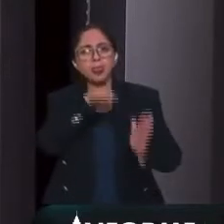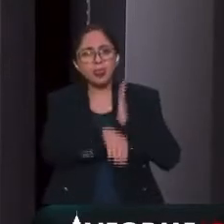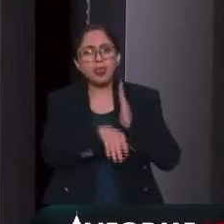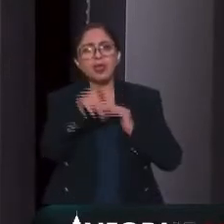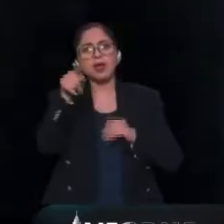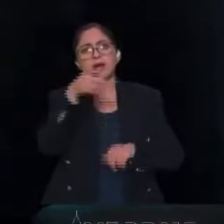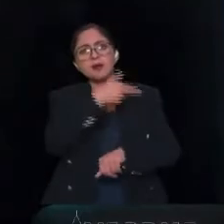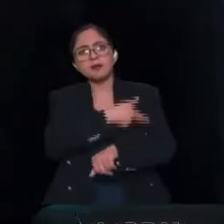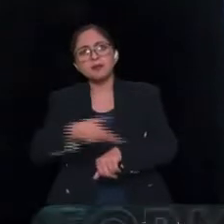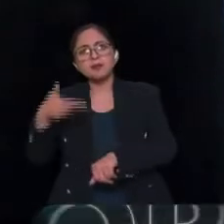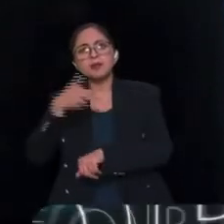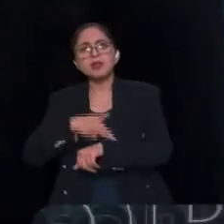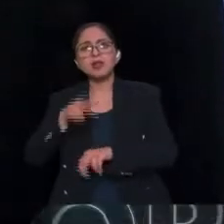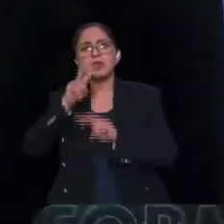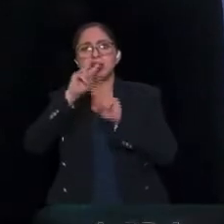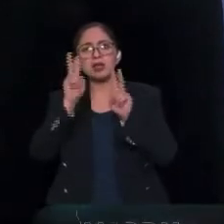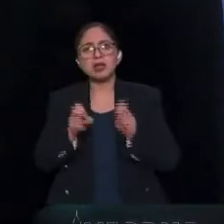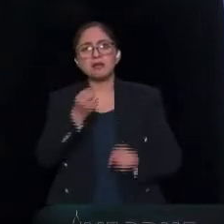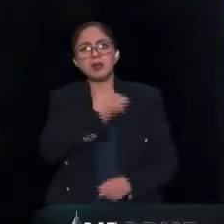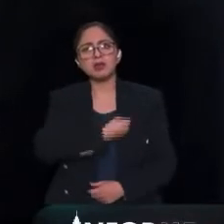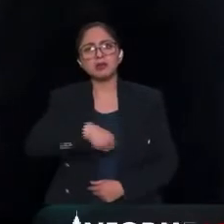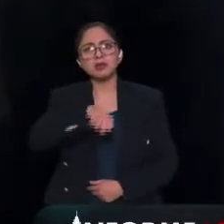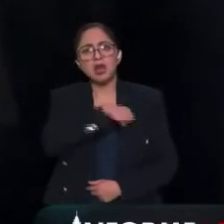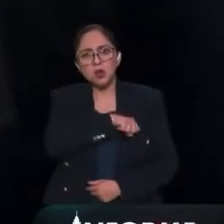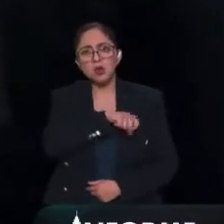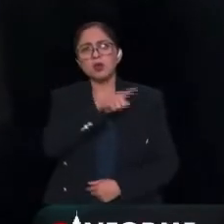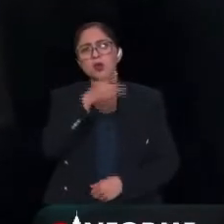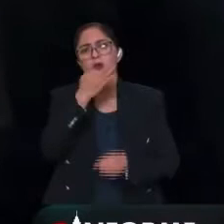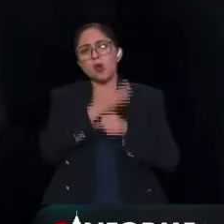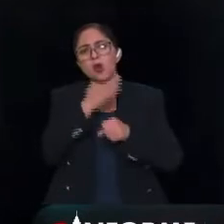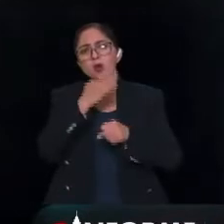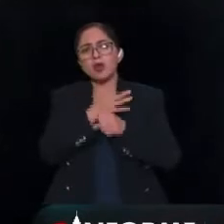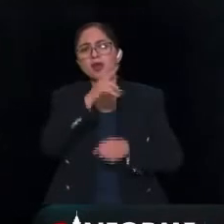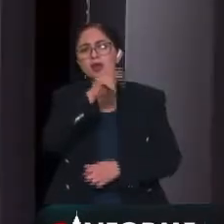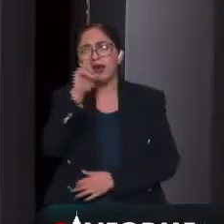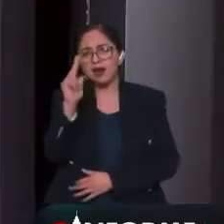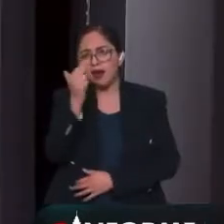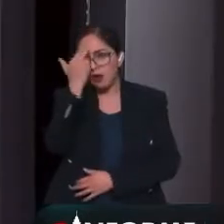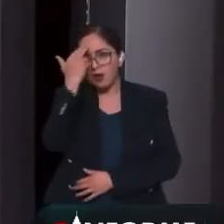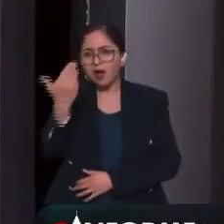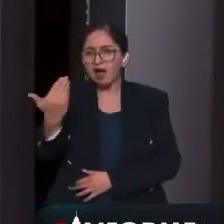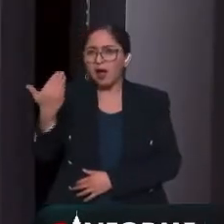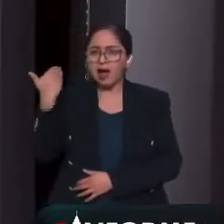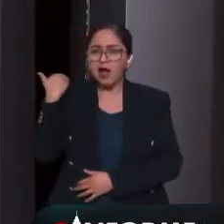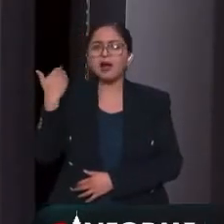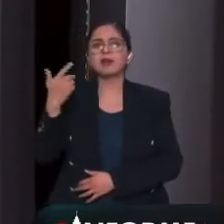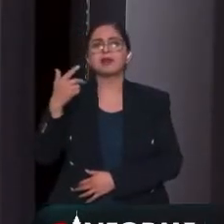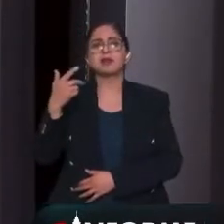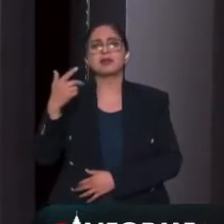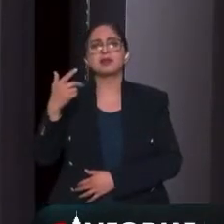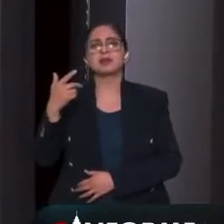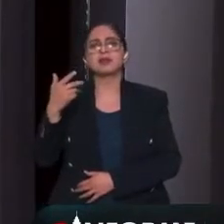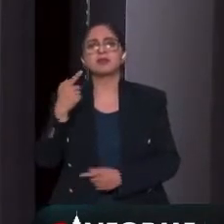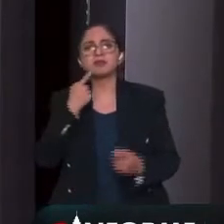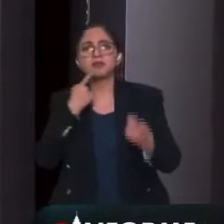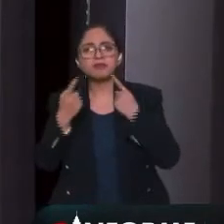mecanismo de salud que ha echado a andar la administración actual, recordemos como justamente lo platicaban en la mesa anterior,